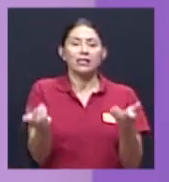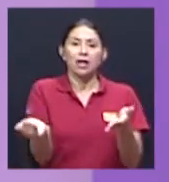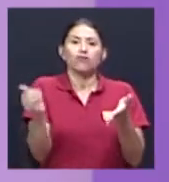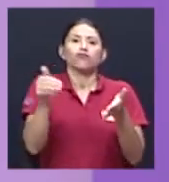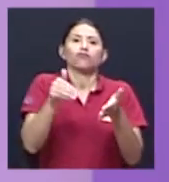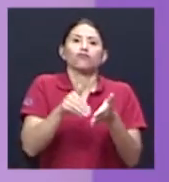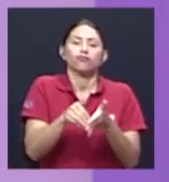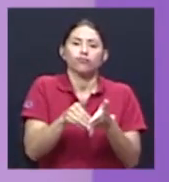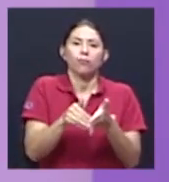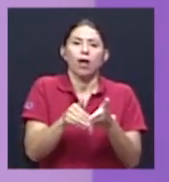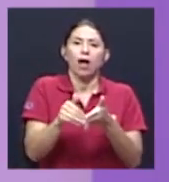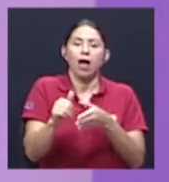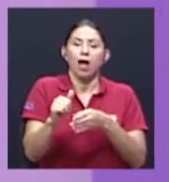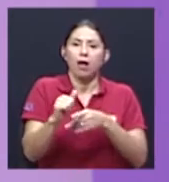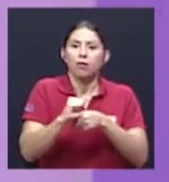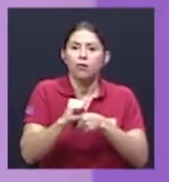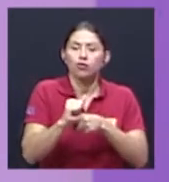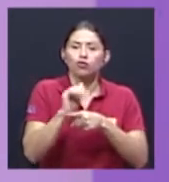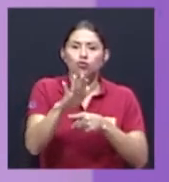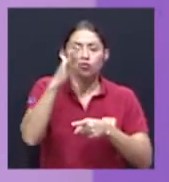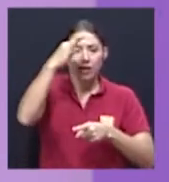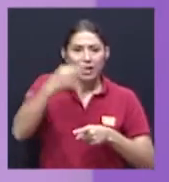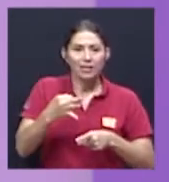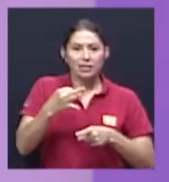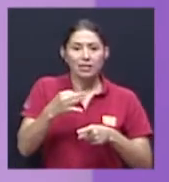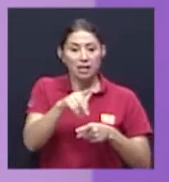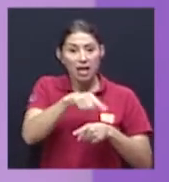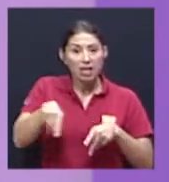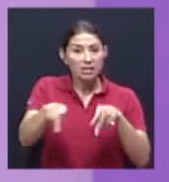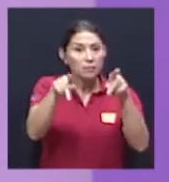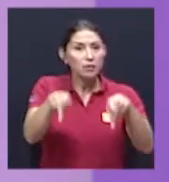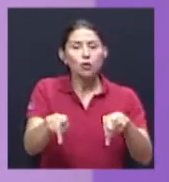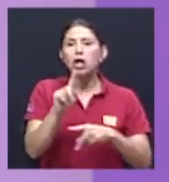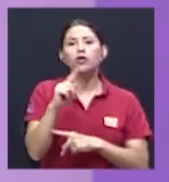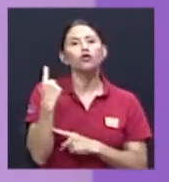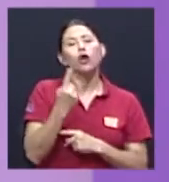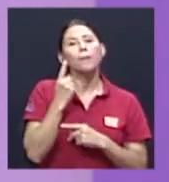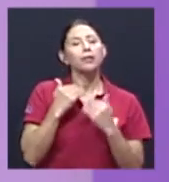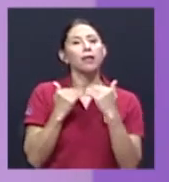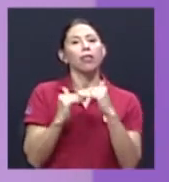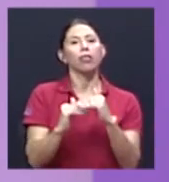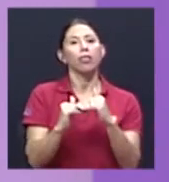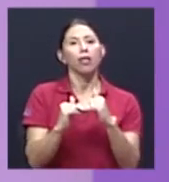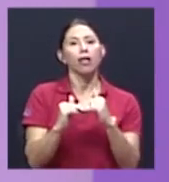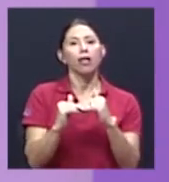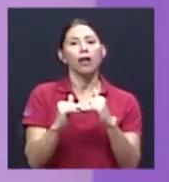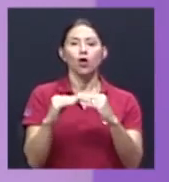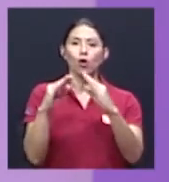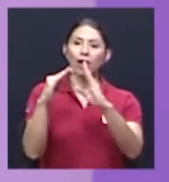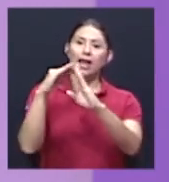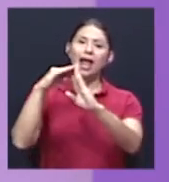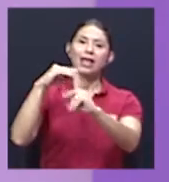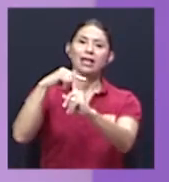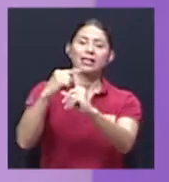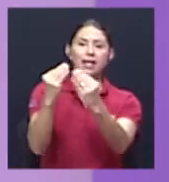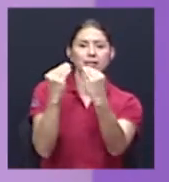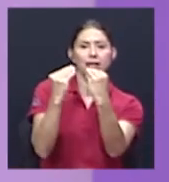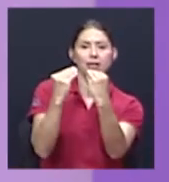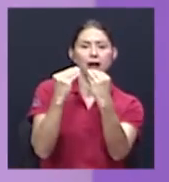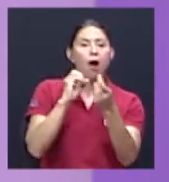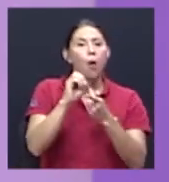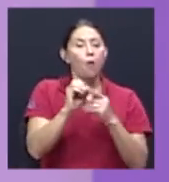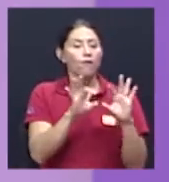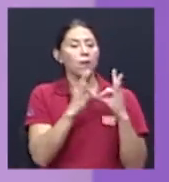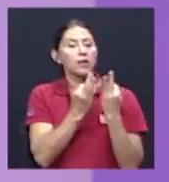con lo que le enseña la institución o la familia eventualmente. Son personas que integran,